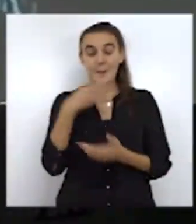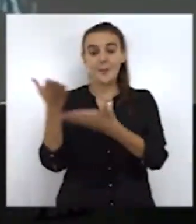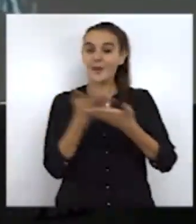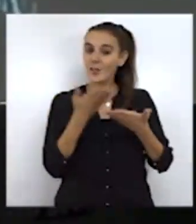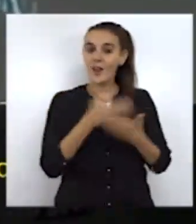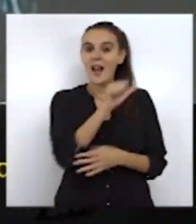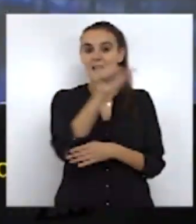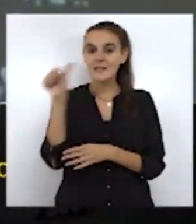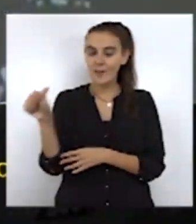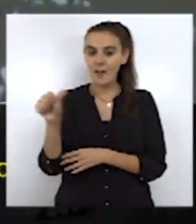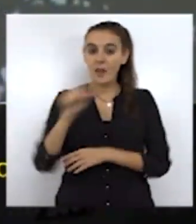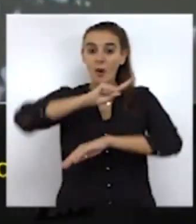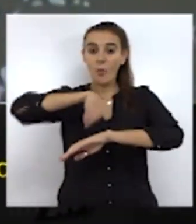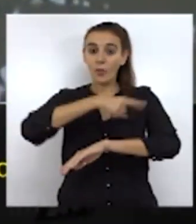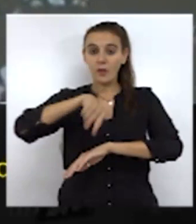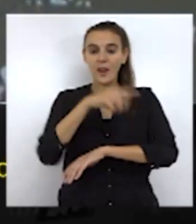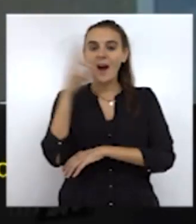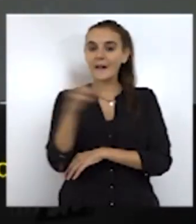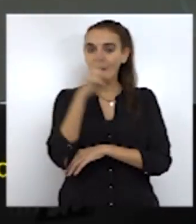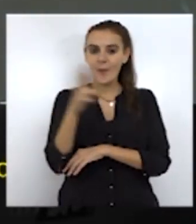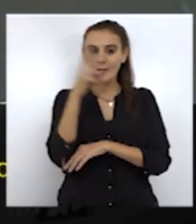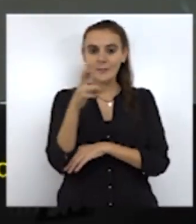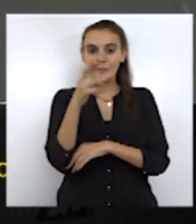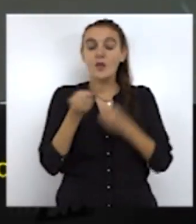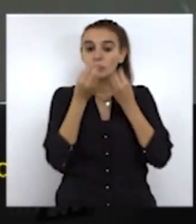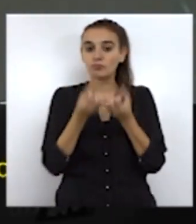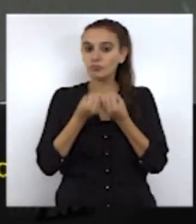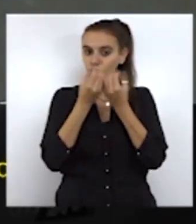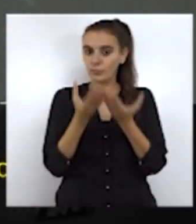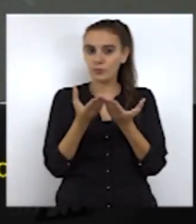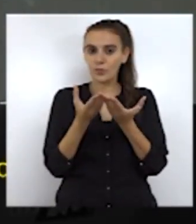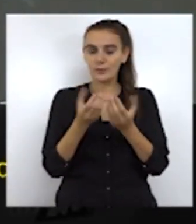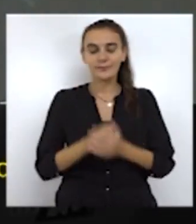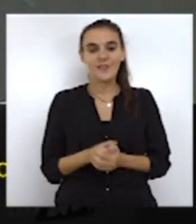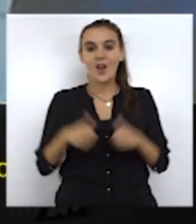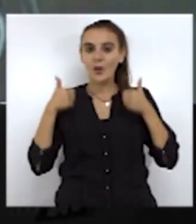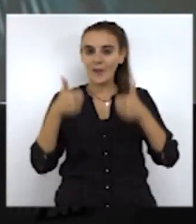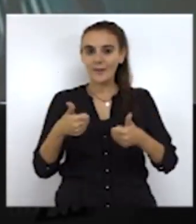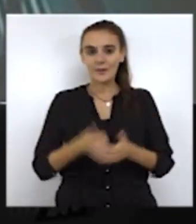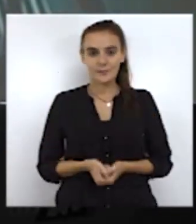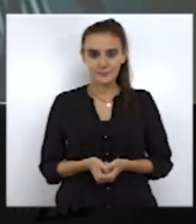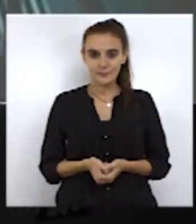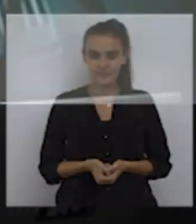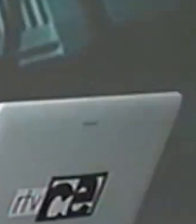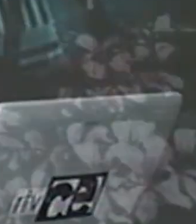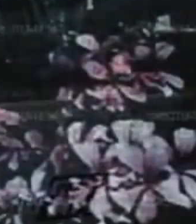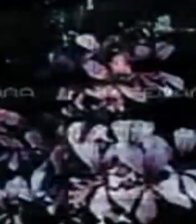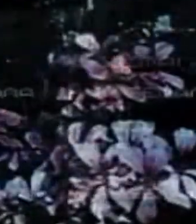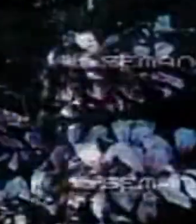Bienvenidos a la semana. Durante la próxima hora vamos a repasar lo que han dado de sí estos últimos días informativamente hablando. Comenzamos.